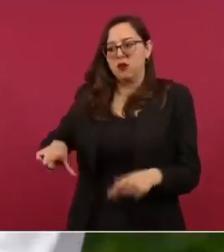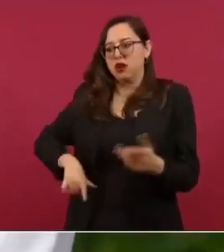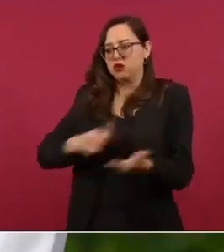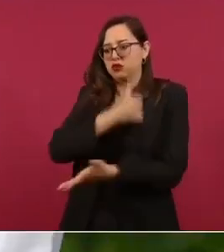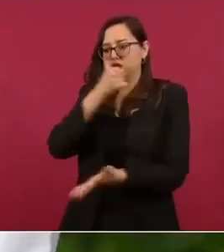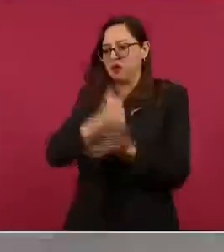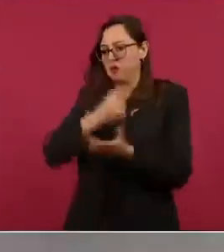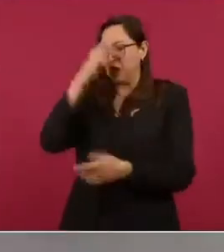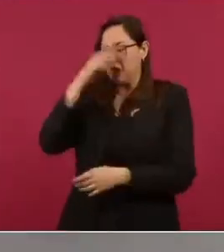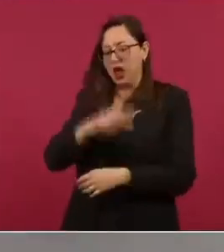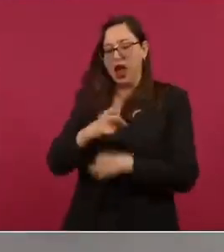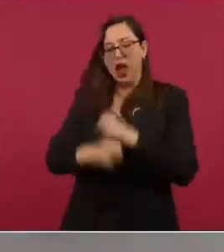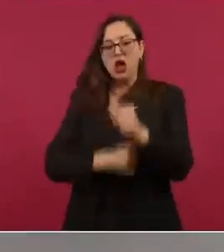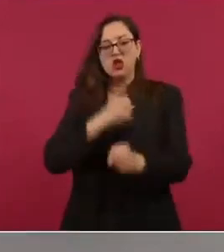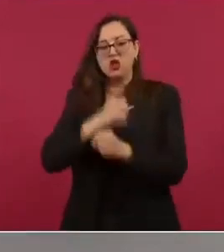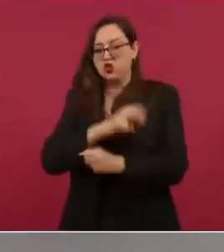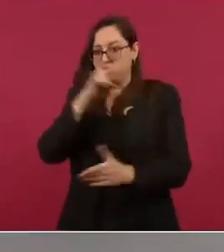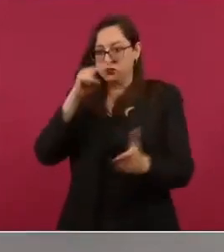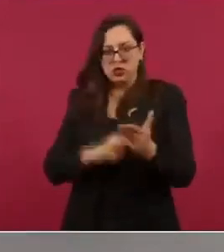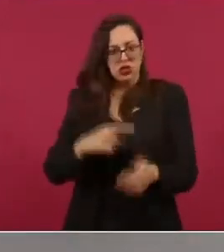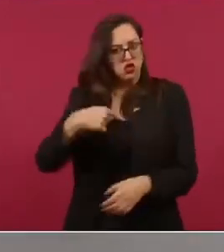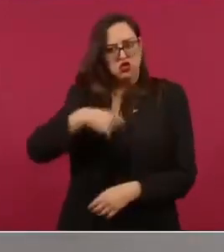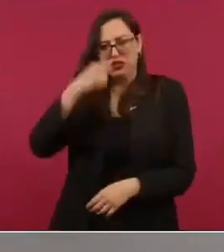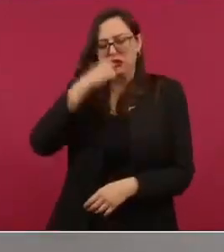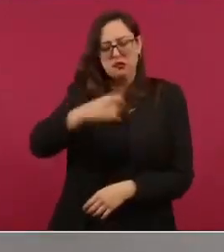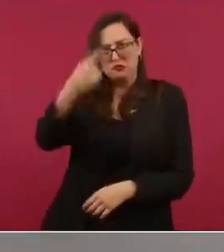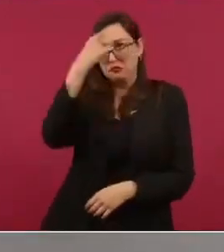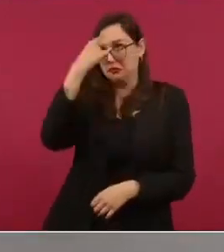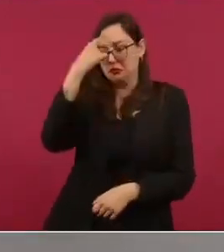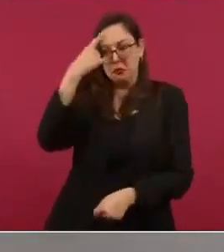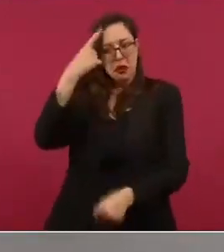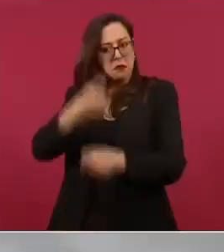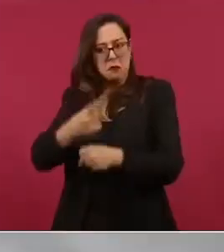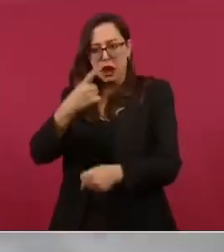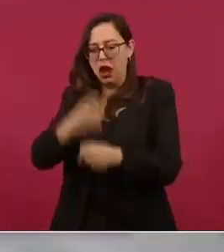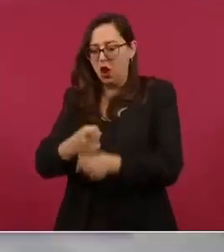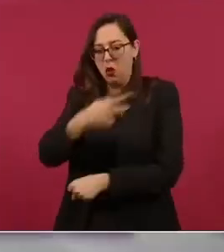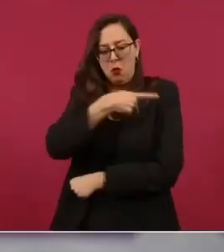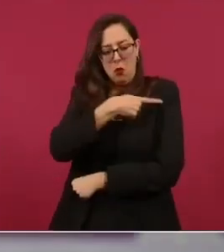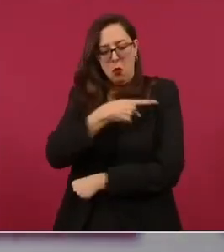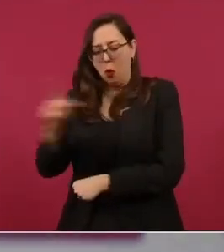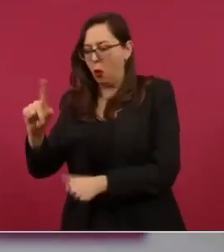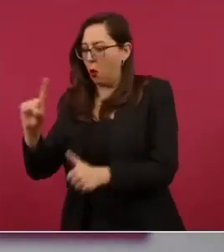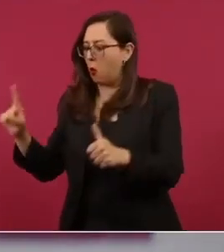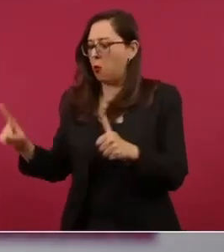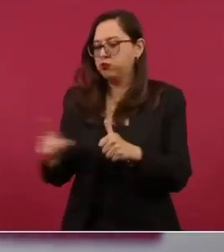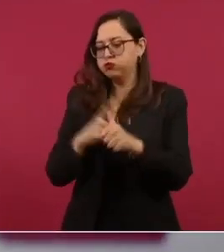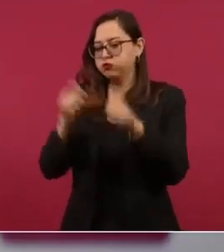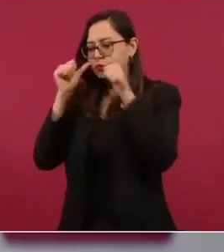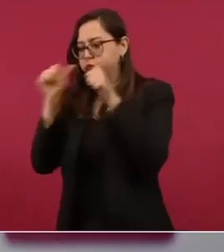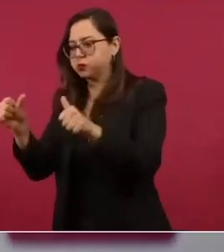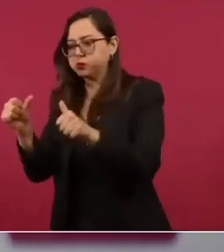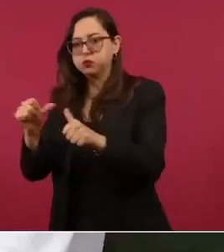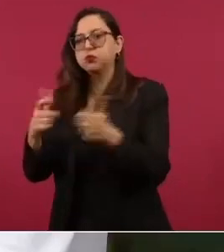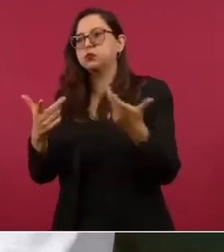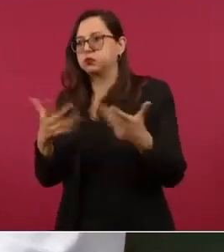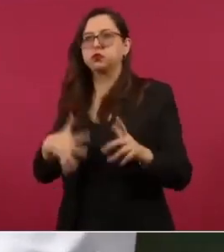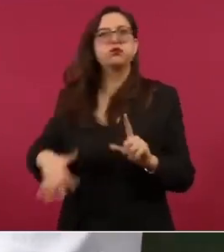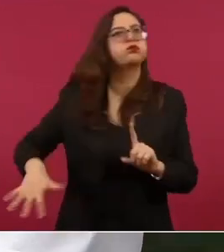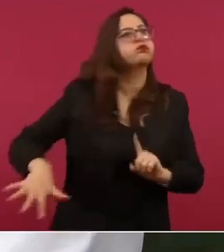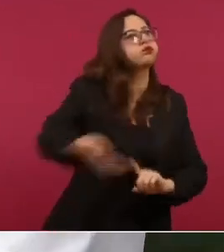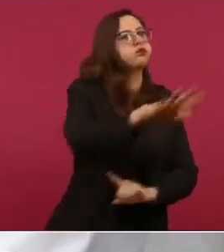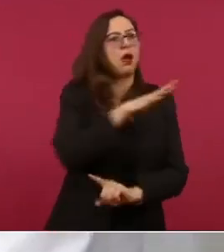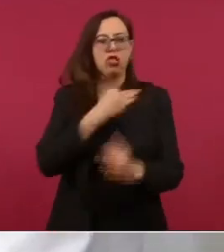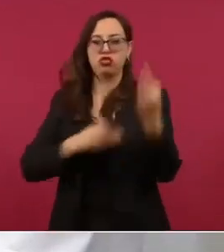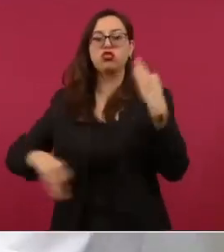año 2000 que por el bien de todos primero los pobres esta frase debiera ser la